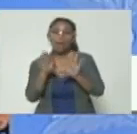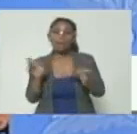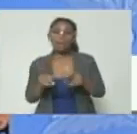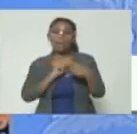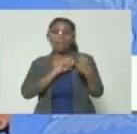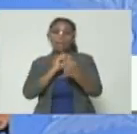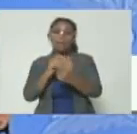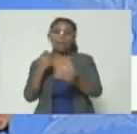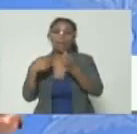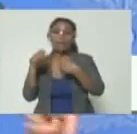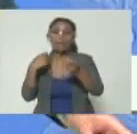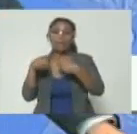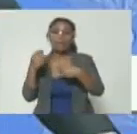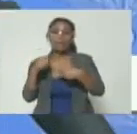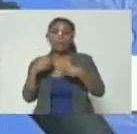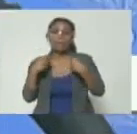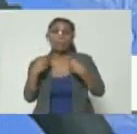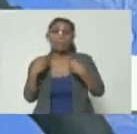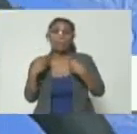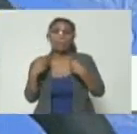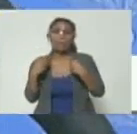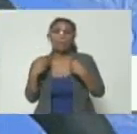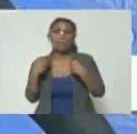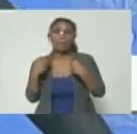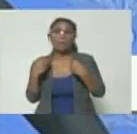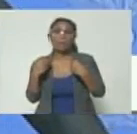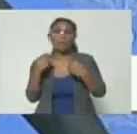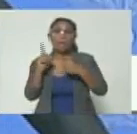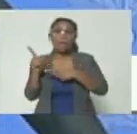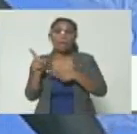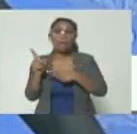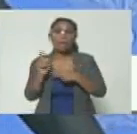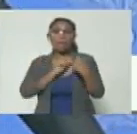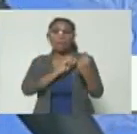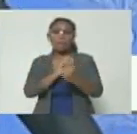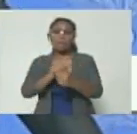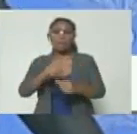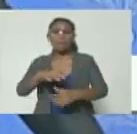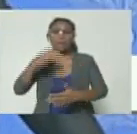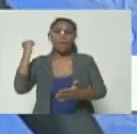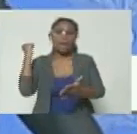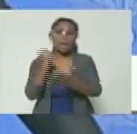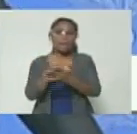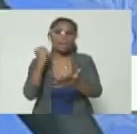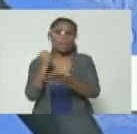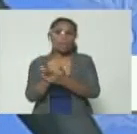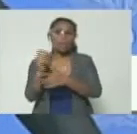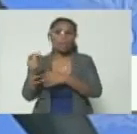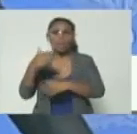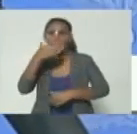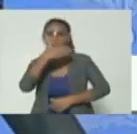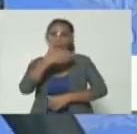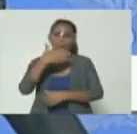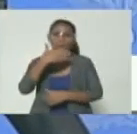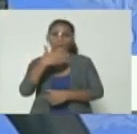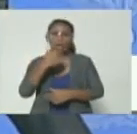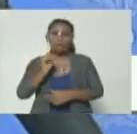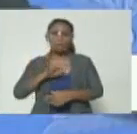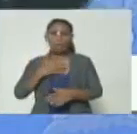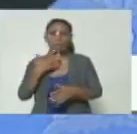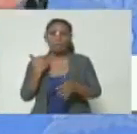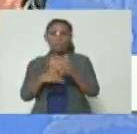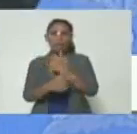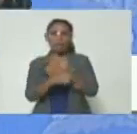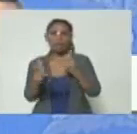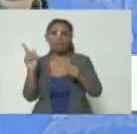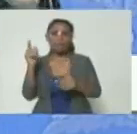negociación para que estos delincuentes o estos asesinos o estos terroristas entonces pues salgan en libertad